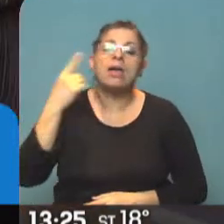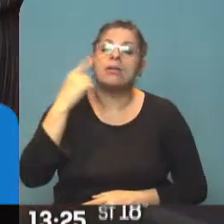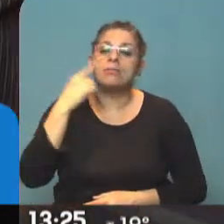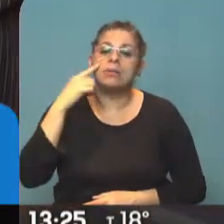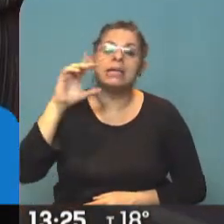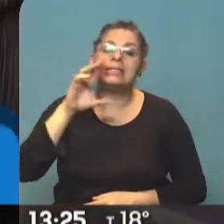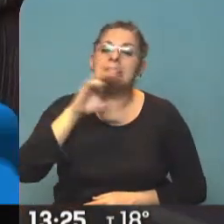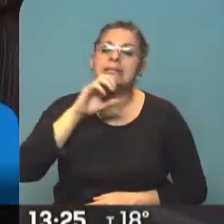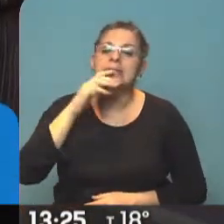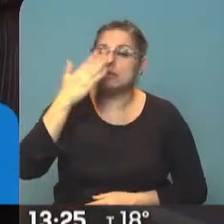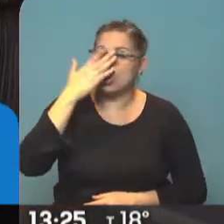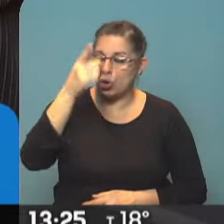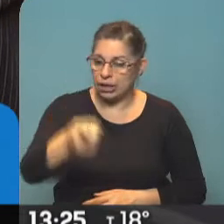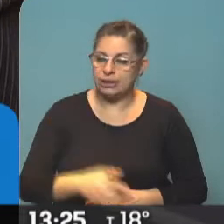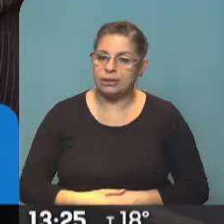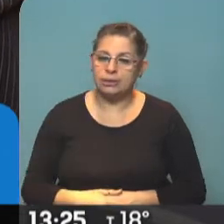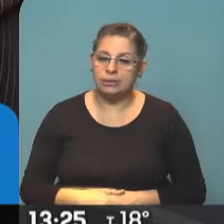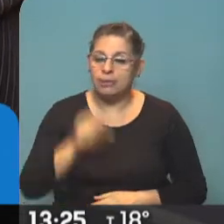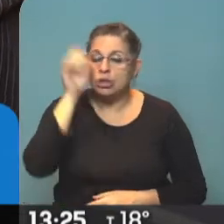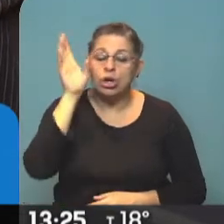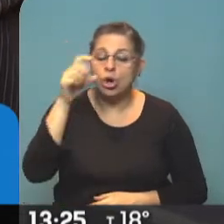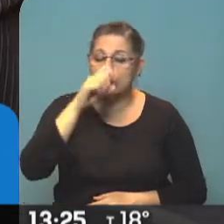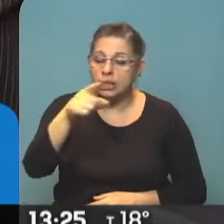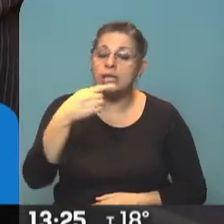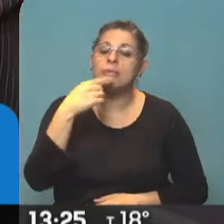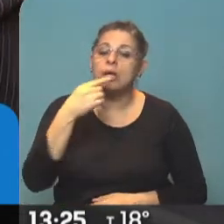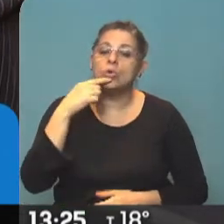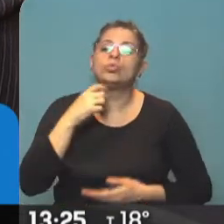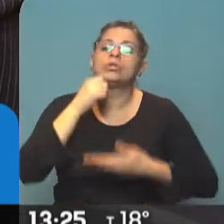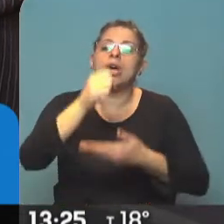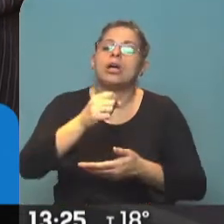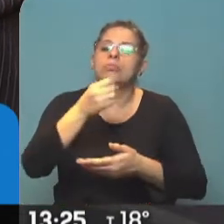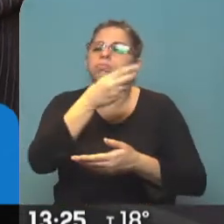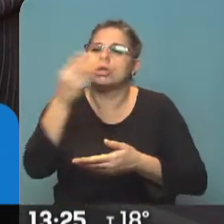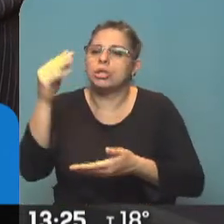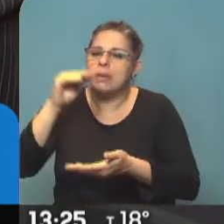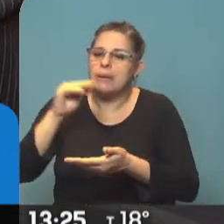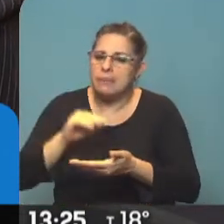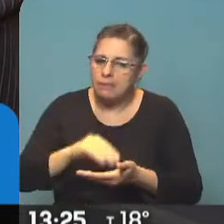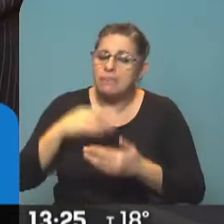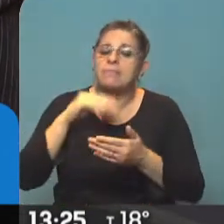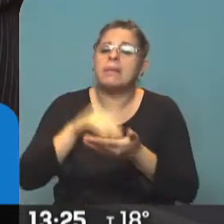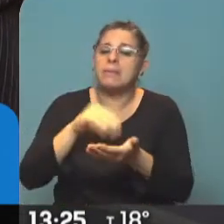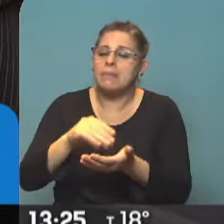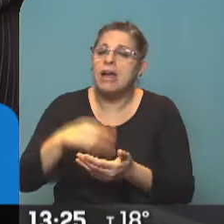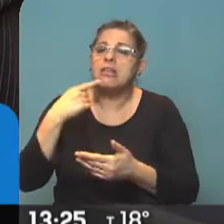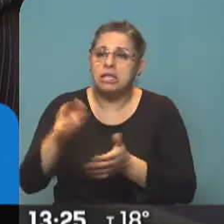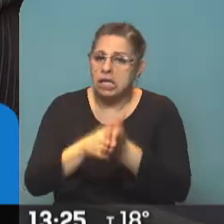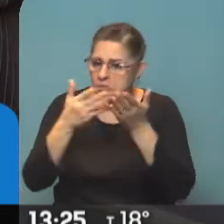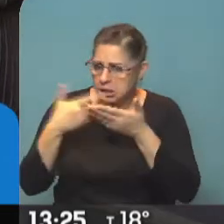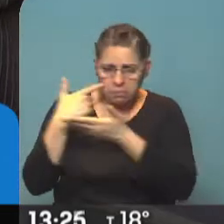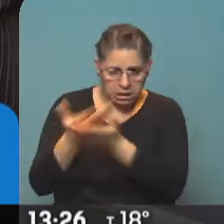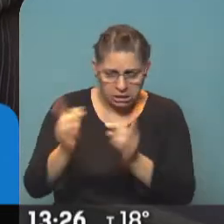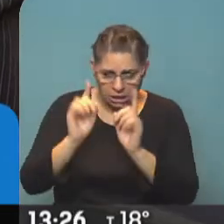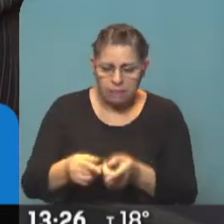Itatí, en la provincia de Corrientes. Pregunta por el acumulado de la asignación universal por hijo, cuenta que ya presentó las libretas. Y a propósito de